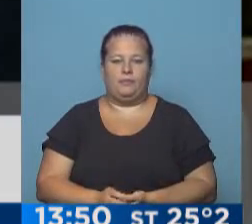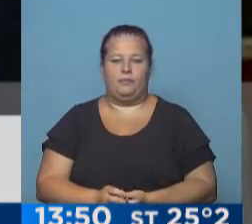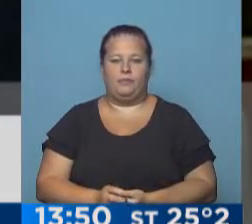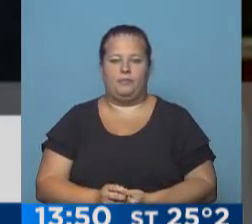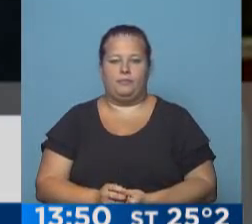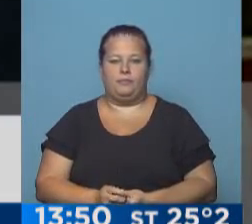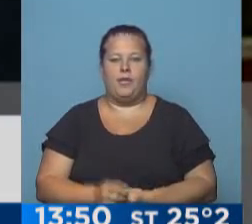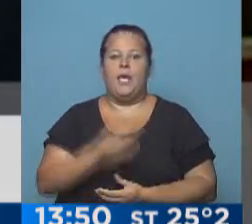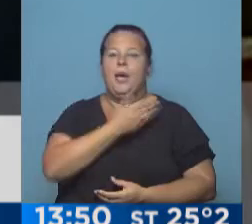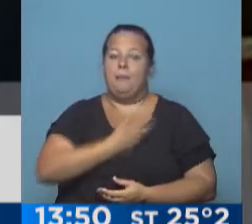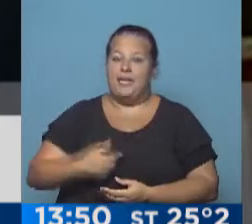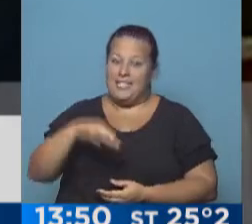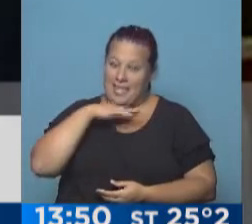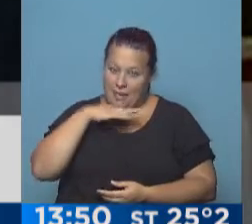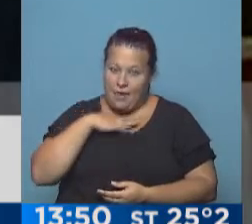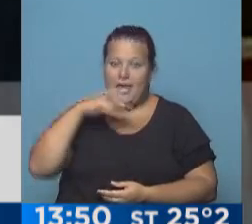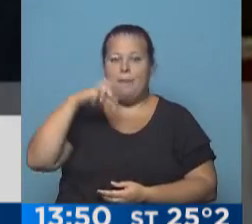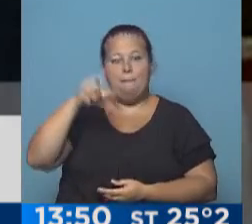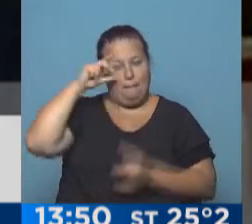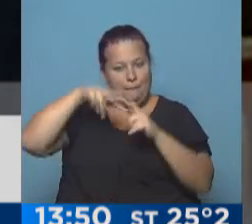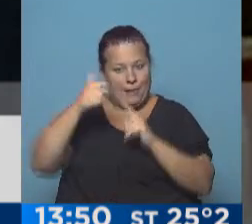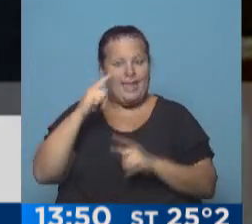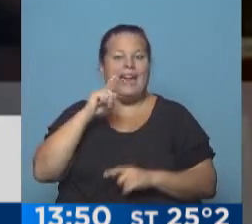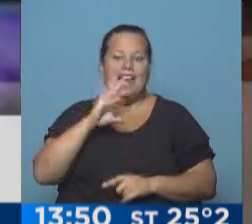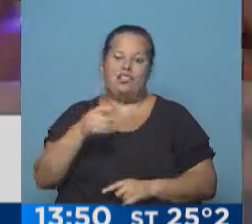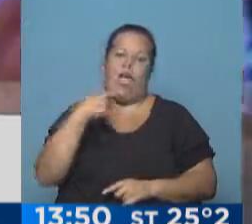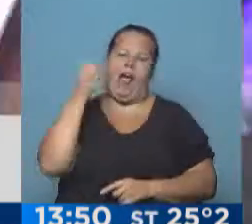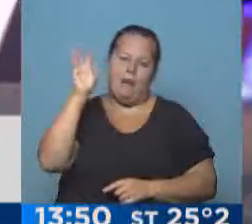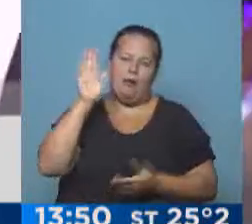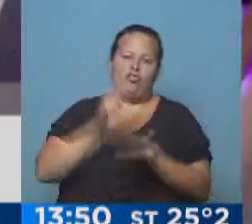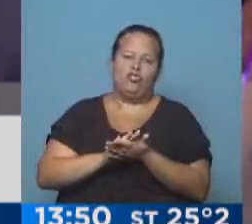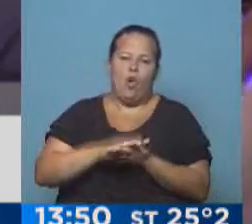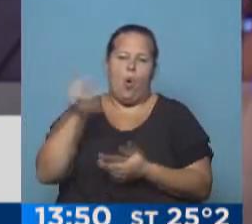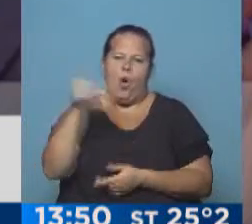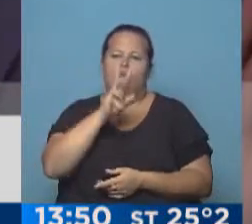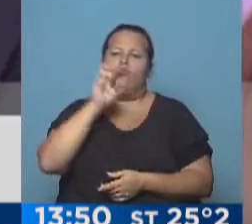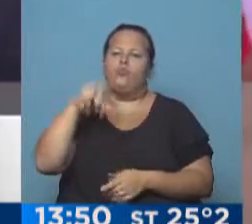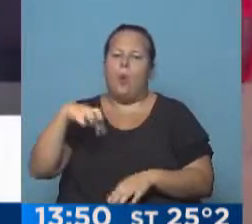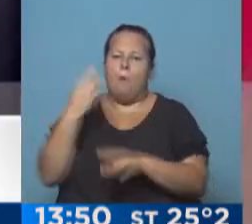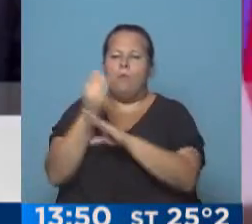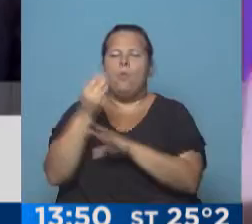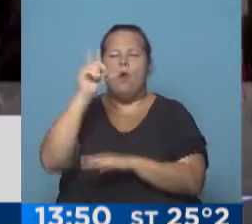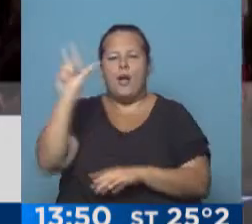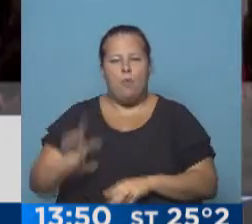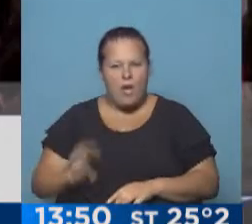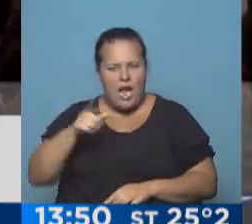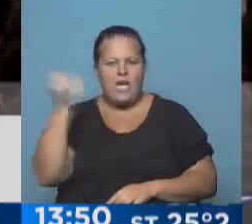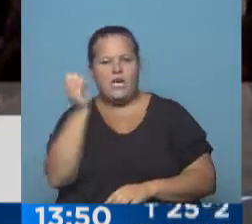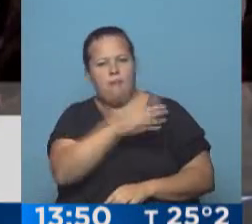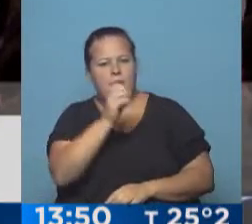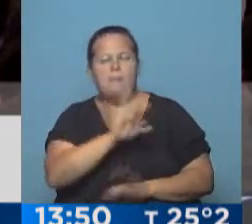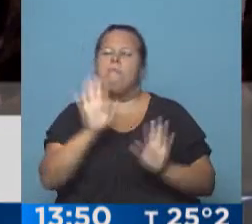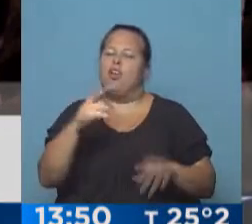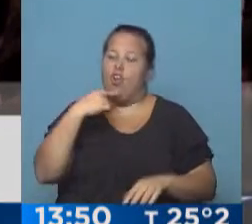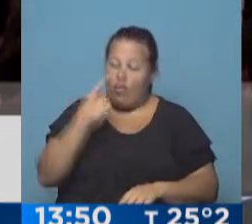El presidente de México, Enrique Peña Nieto, condenó las declaraciones agresivas del candidato republicano Donald Trump, pero